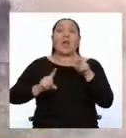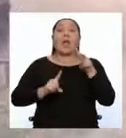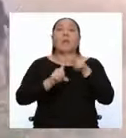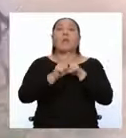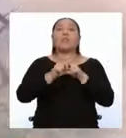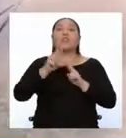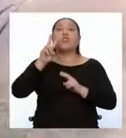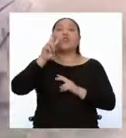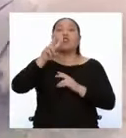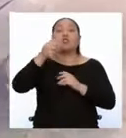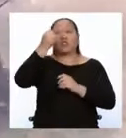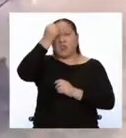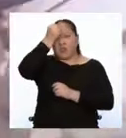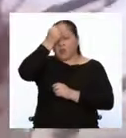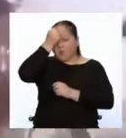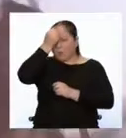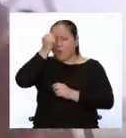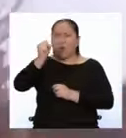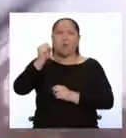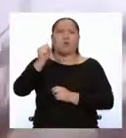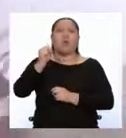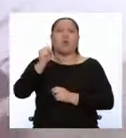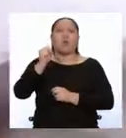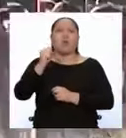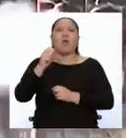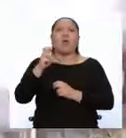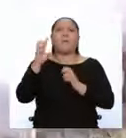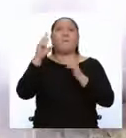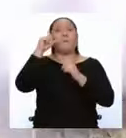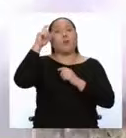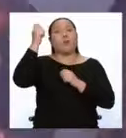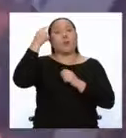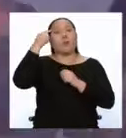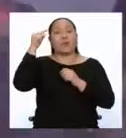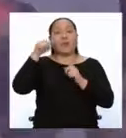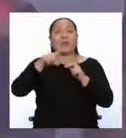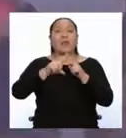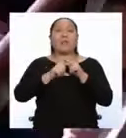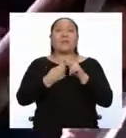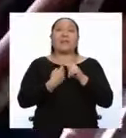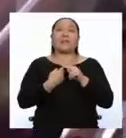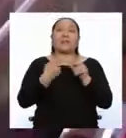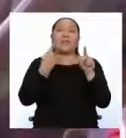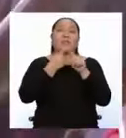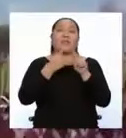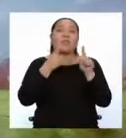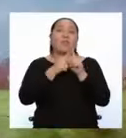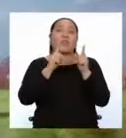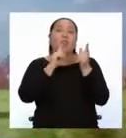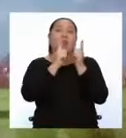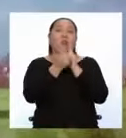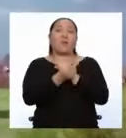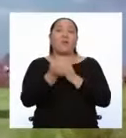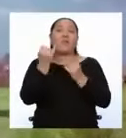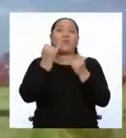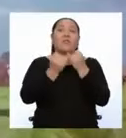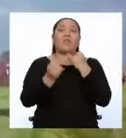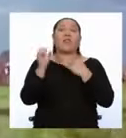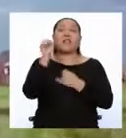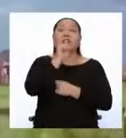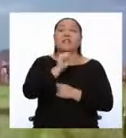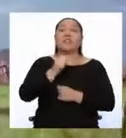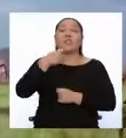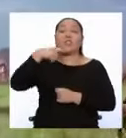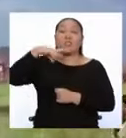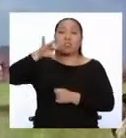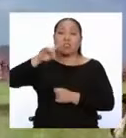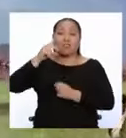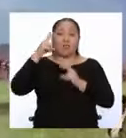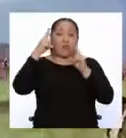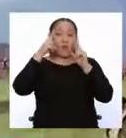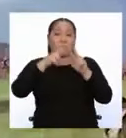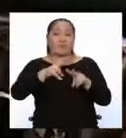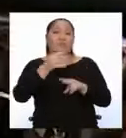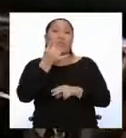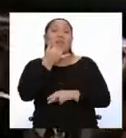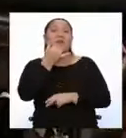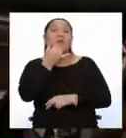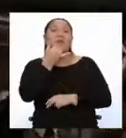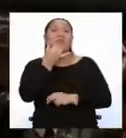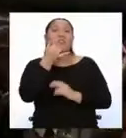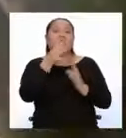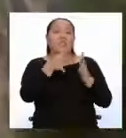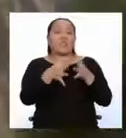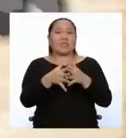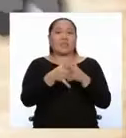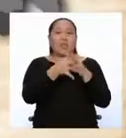políticas que desatan una serie de transformaciones en el mundo a finales del siglo XVIII. Veamos primero lo que ocurrió en